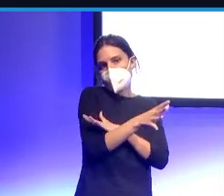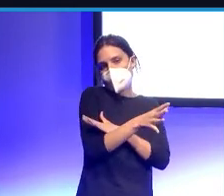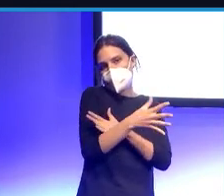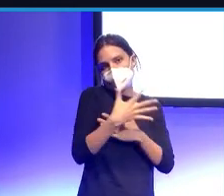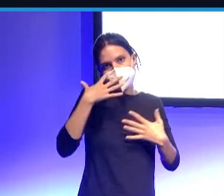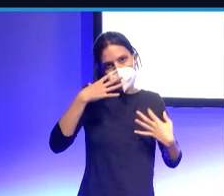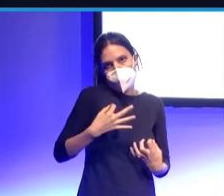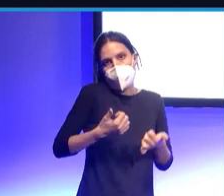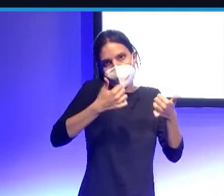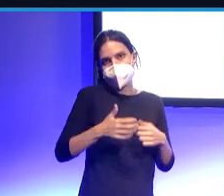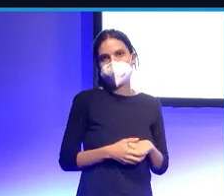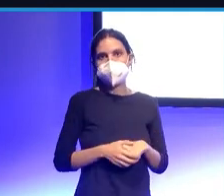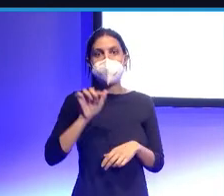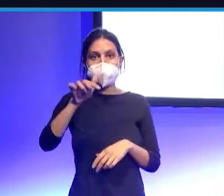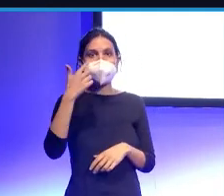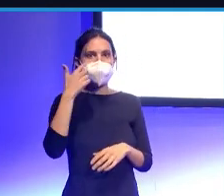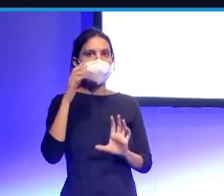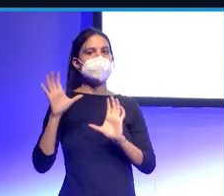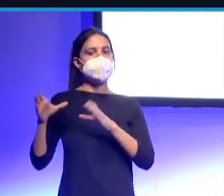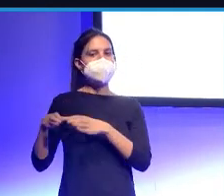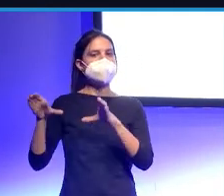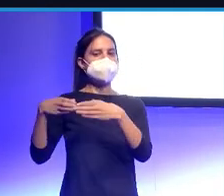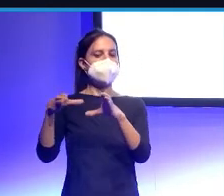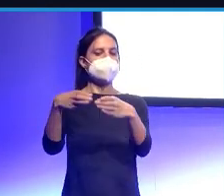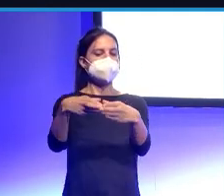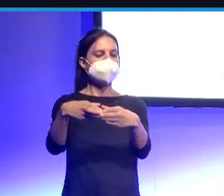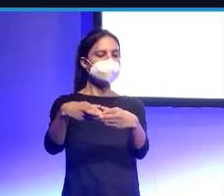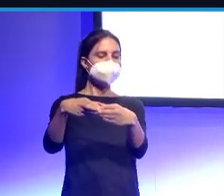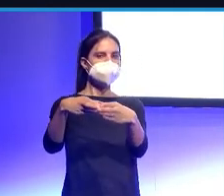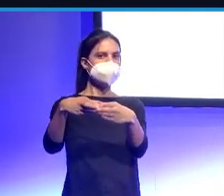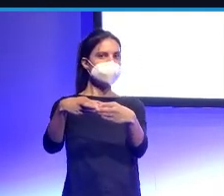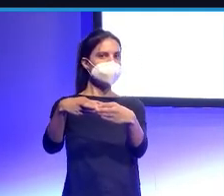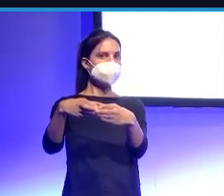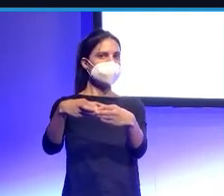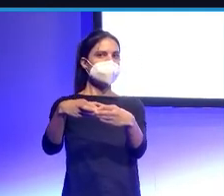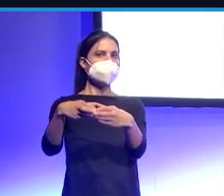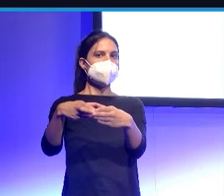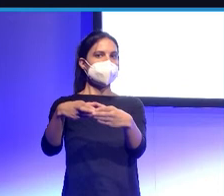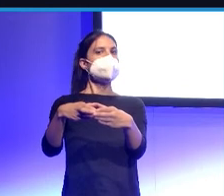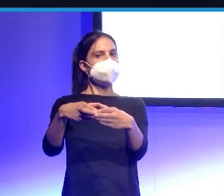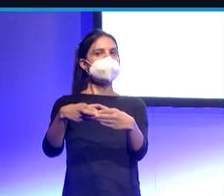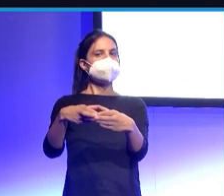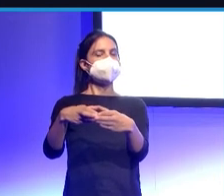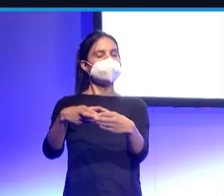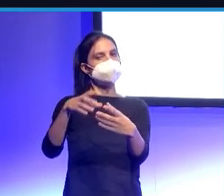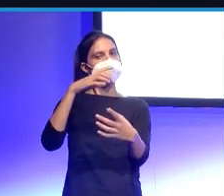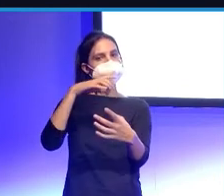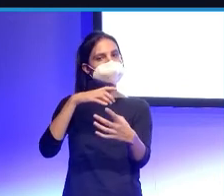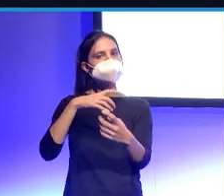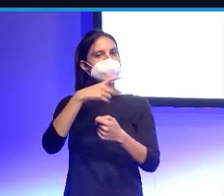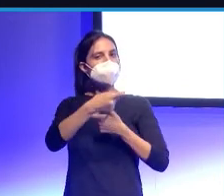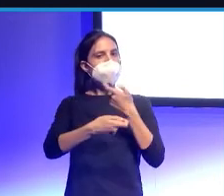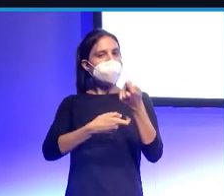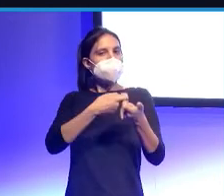pues vemos esta tendencia de los clubes, también lo vemos en Serie A, ¿no? Esta tendencia de los clubes que cada vez intentan tirar de más cerca y cada vez intentan